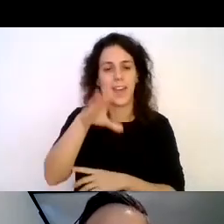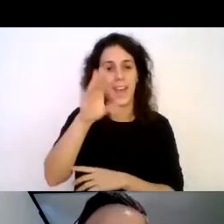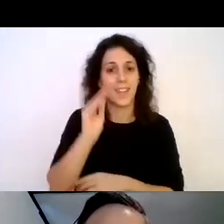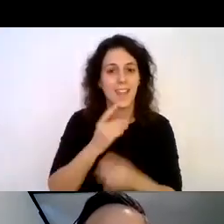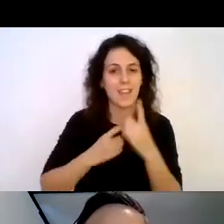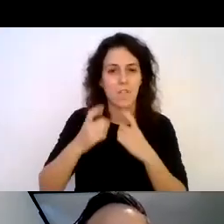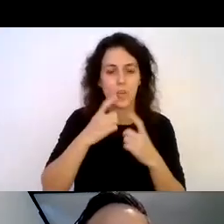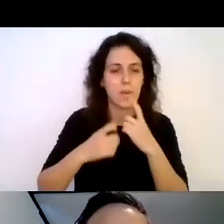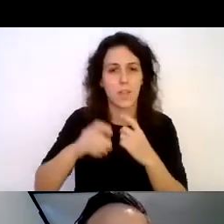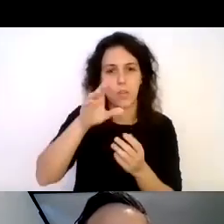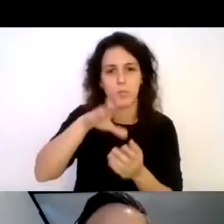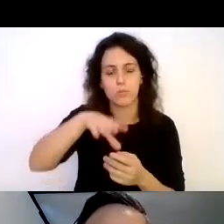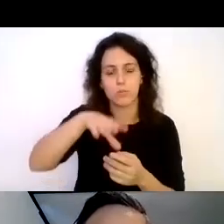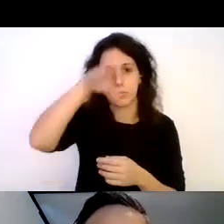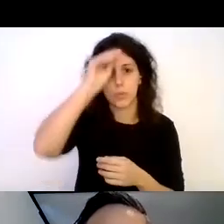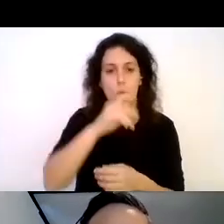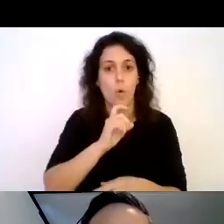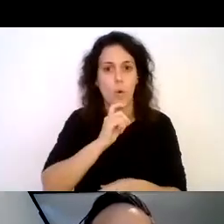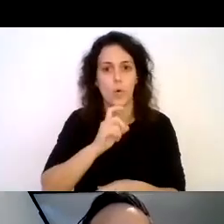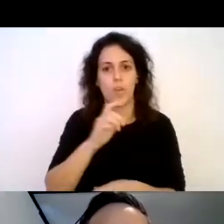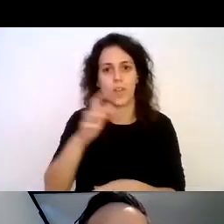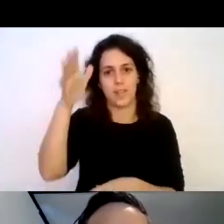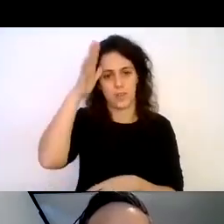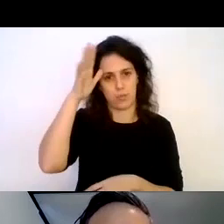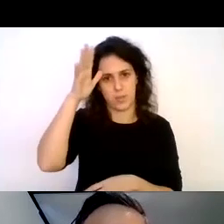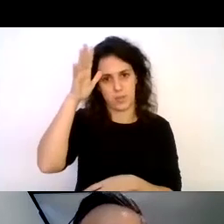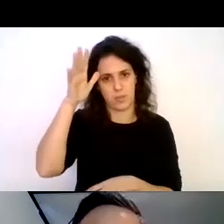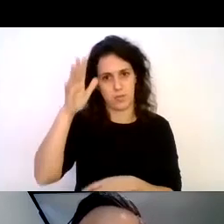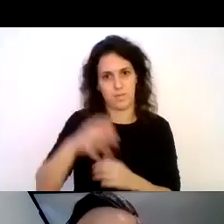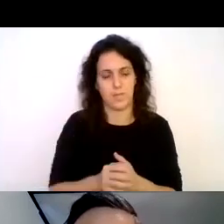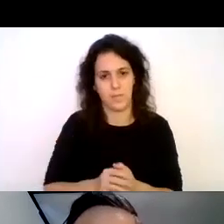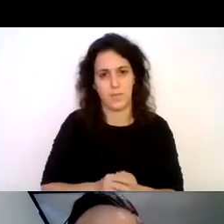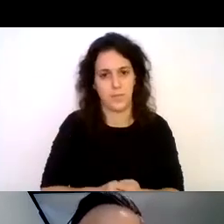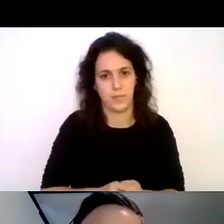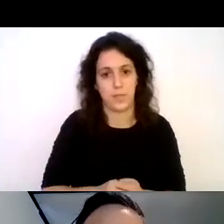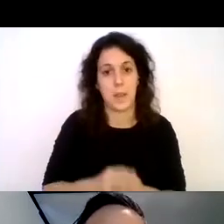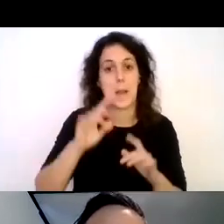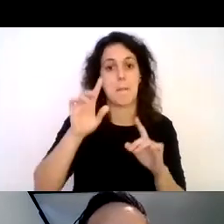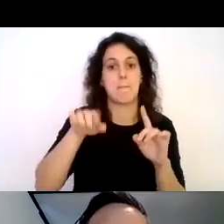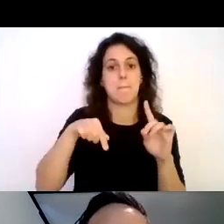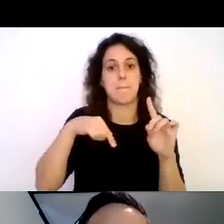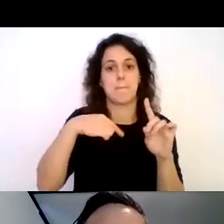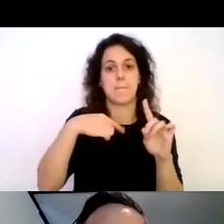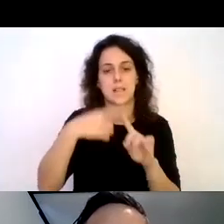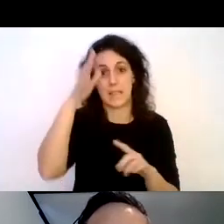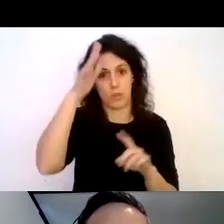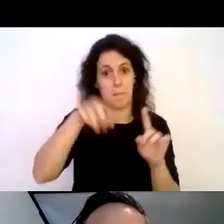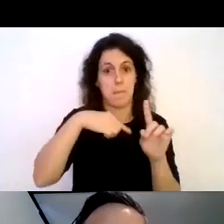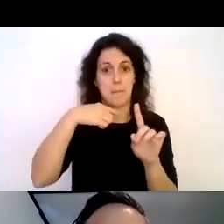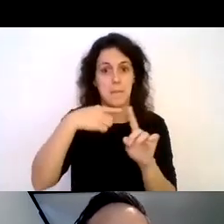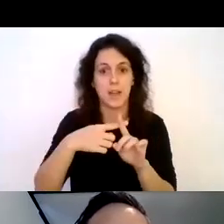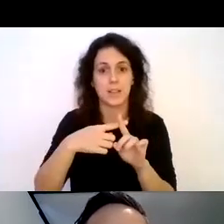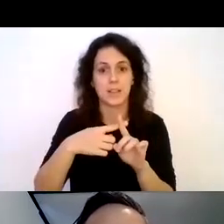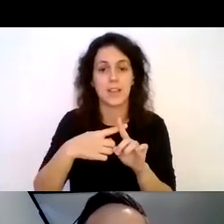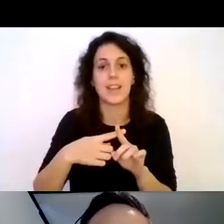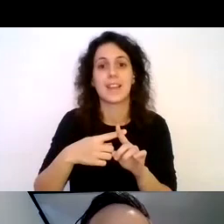a través de los diversos sentidos y que no es algo, o sea, a través de los diversos sentidos y que en este caso se logrará mediante